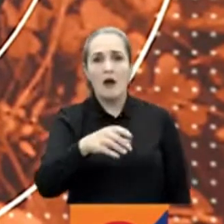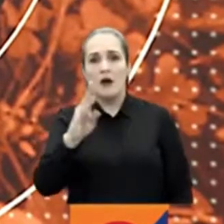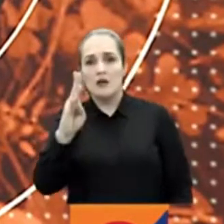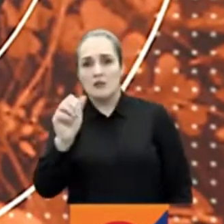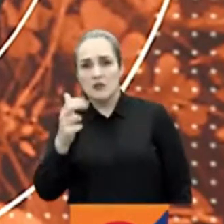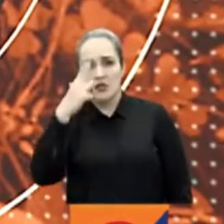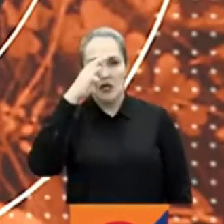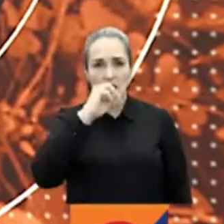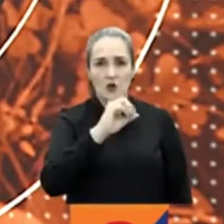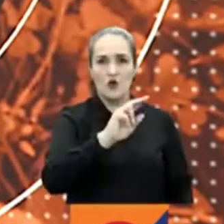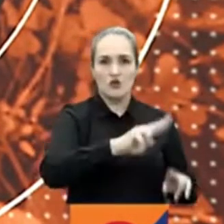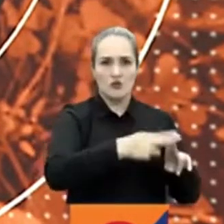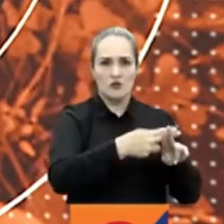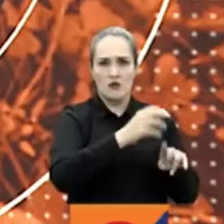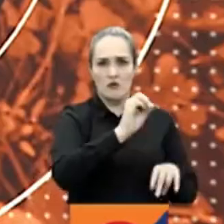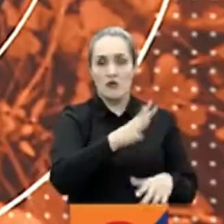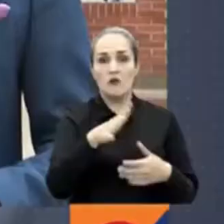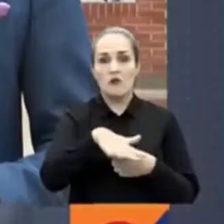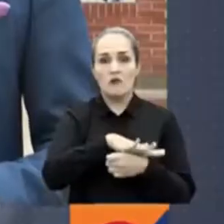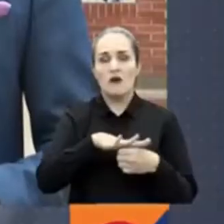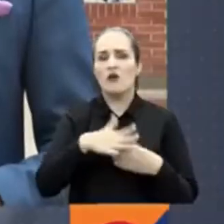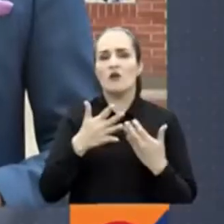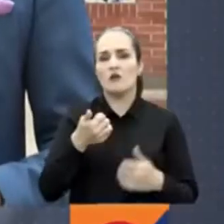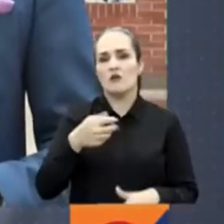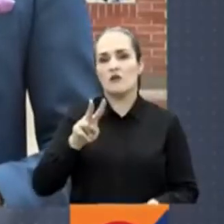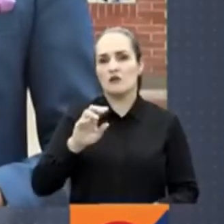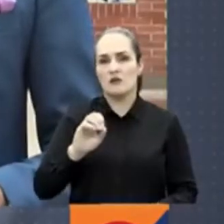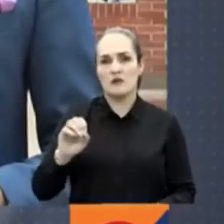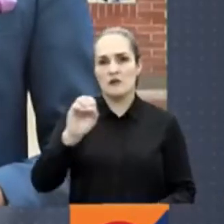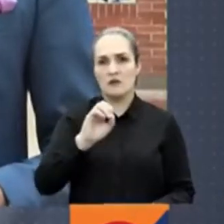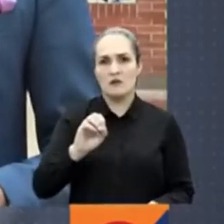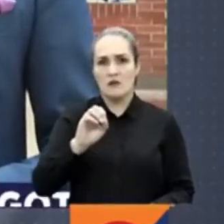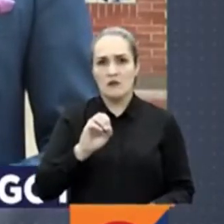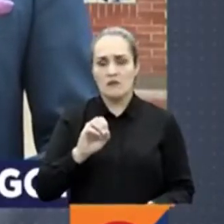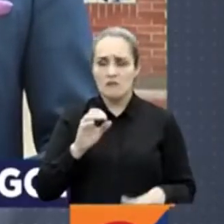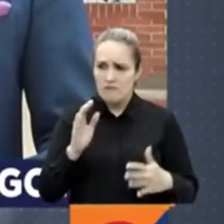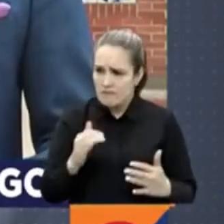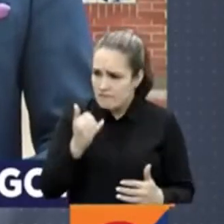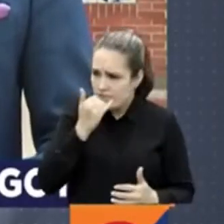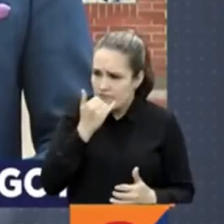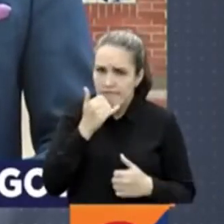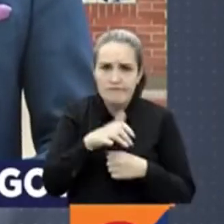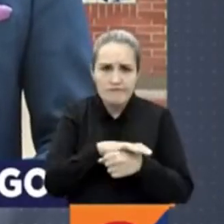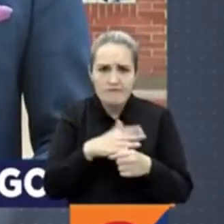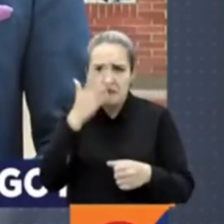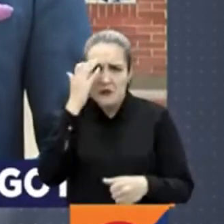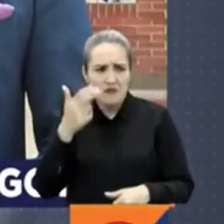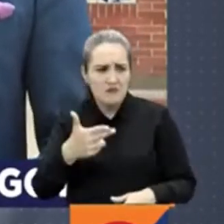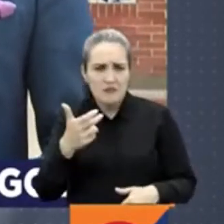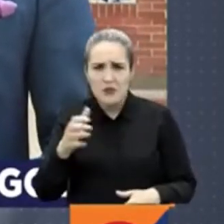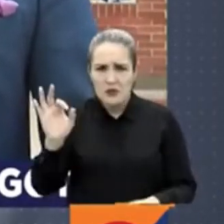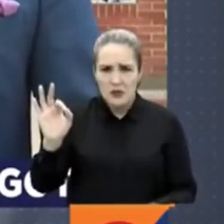su familia. En el barrio 12 de octubre está Edwin. Edwin, ¿qué dicen las autoridades de lo ocurrido?